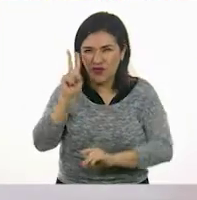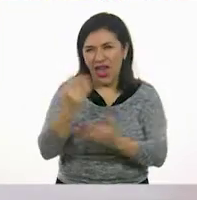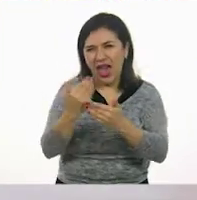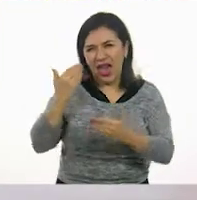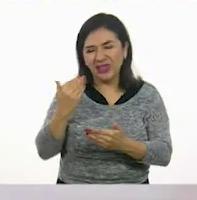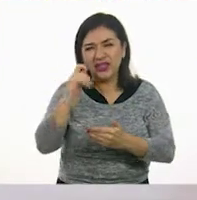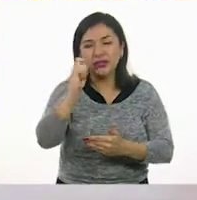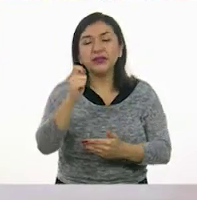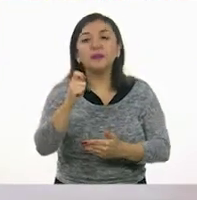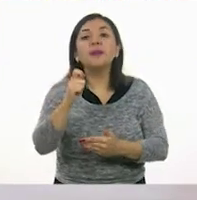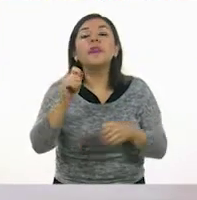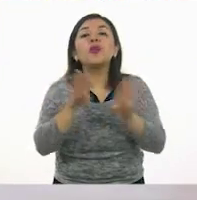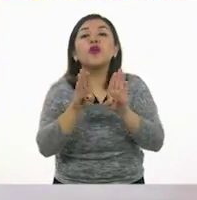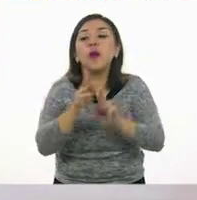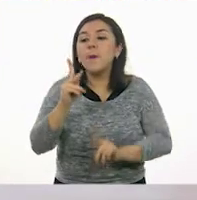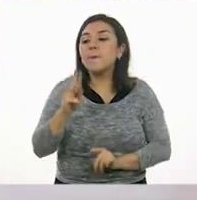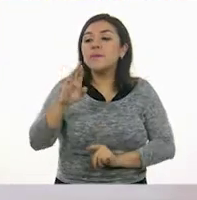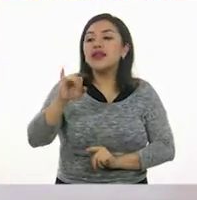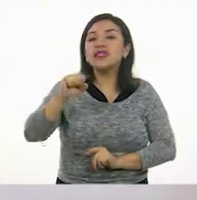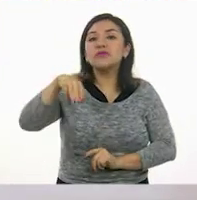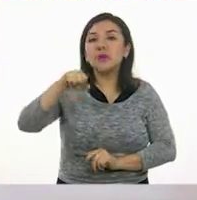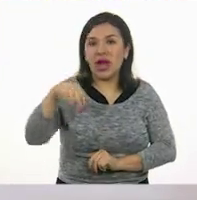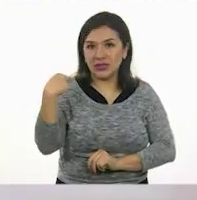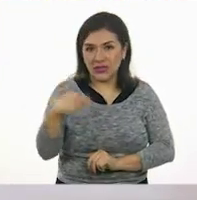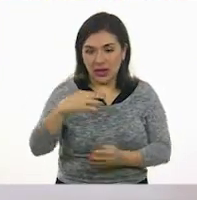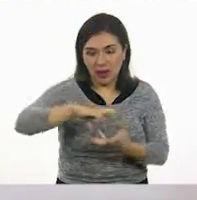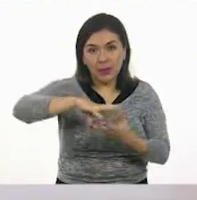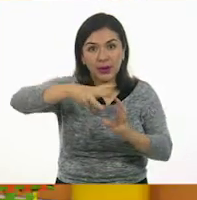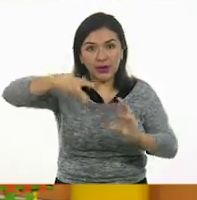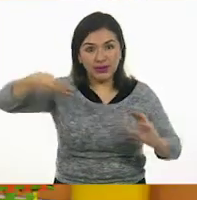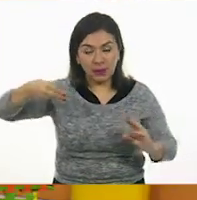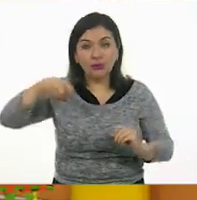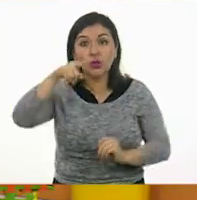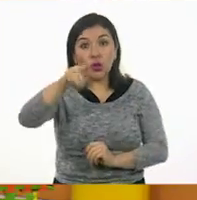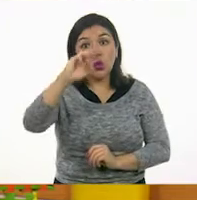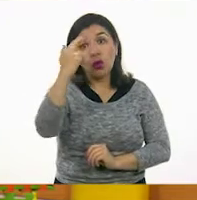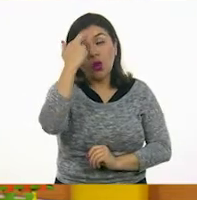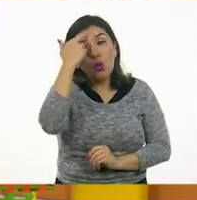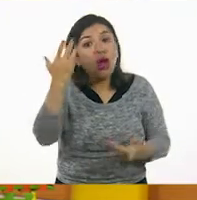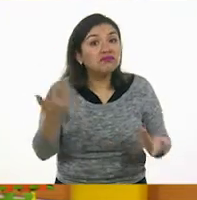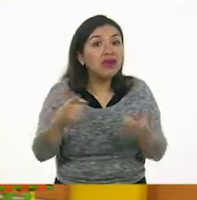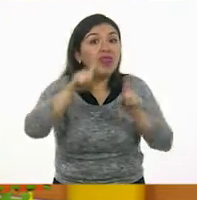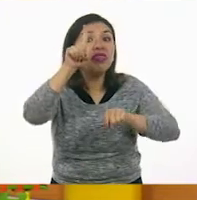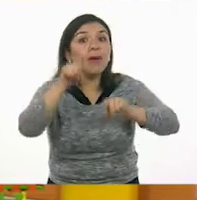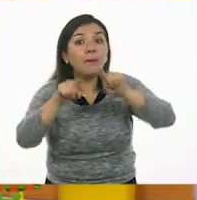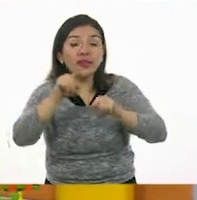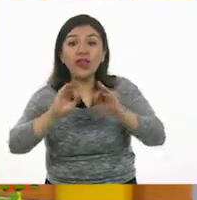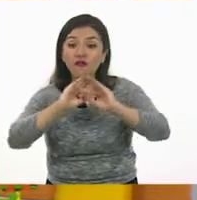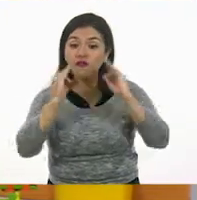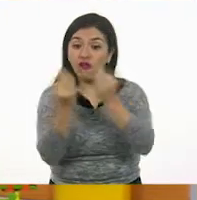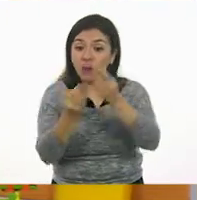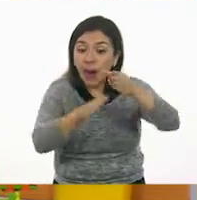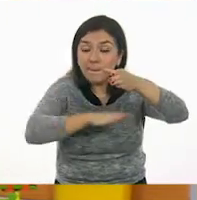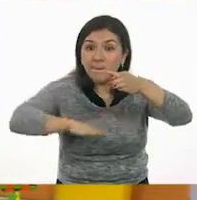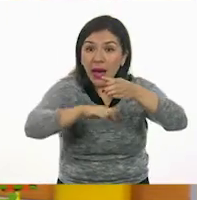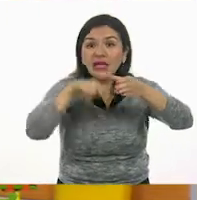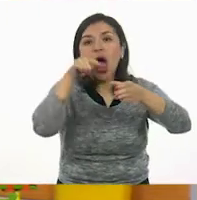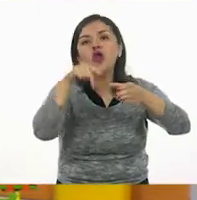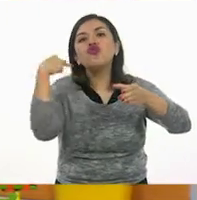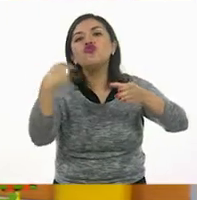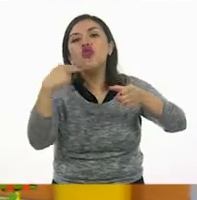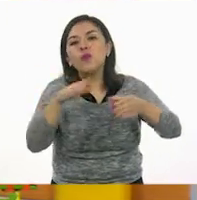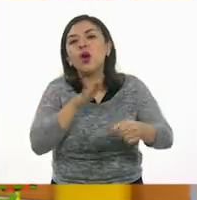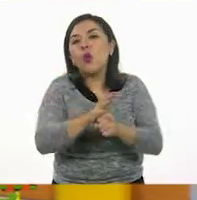antes, de los prismas. Cierto. ¿Sí? Y recuerden, niñas y niños, dependiendo de la base, es el nombre del prisma.